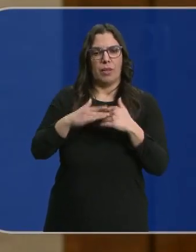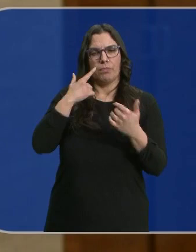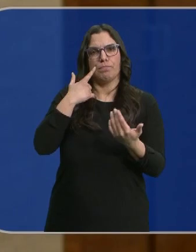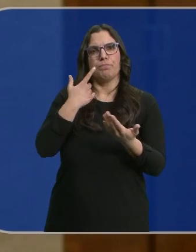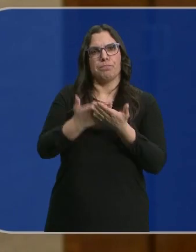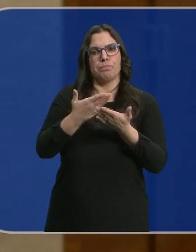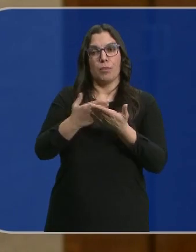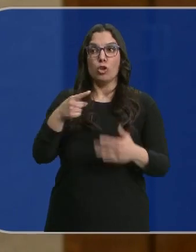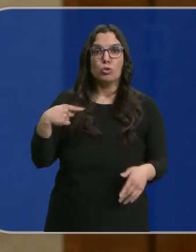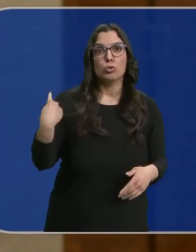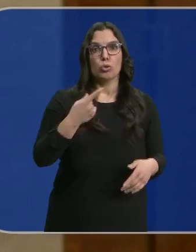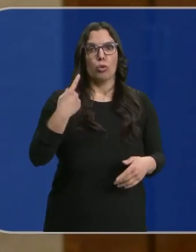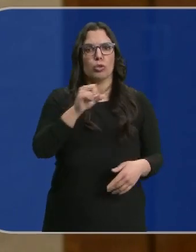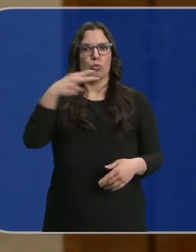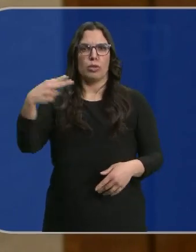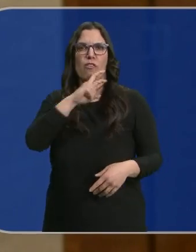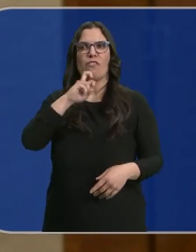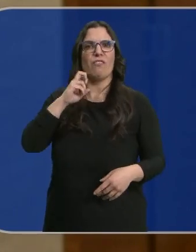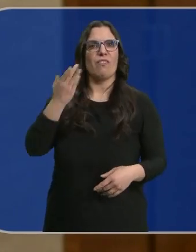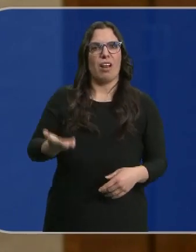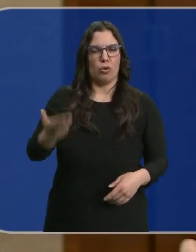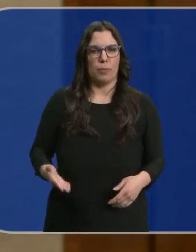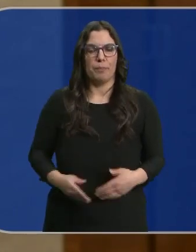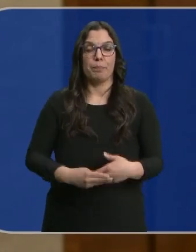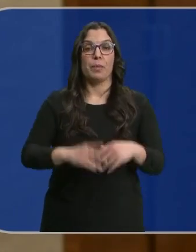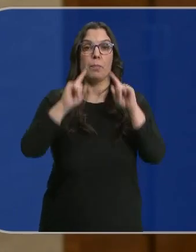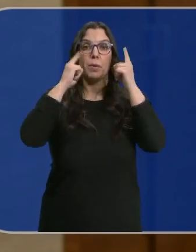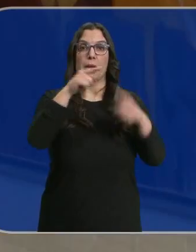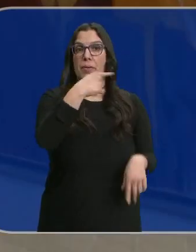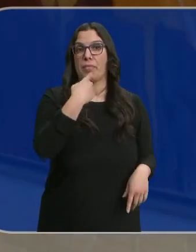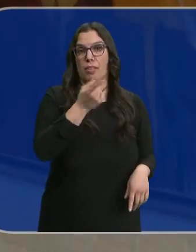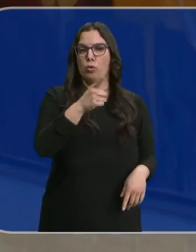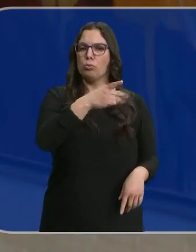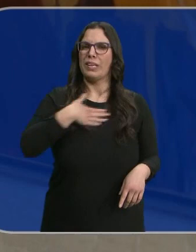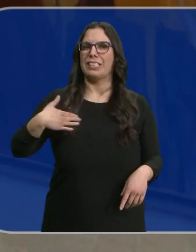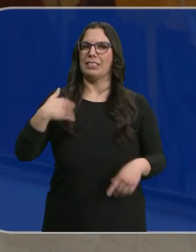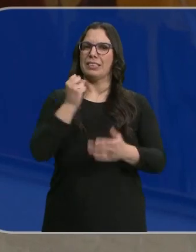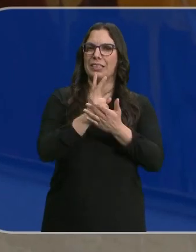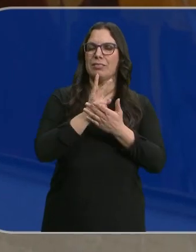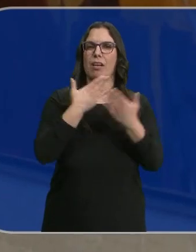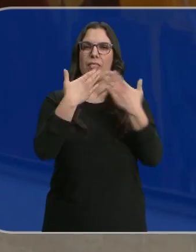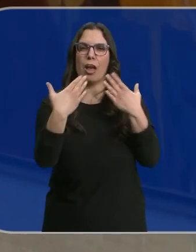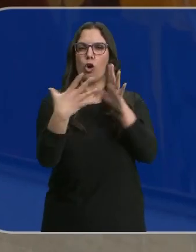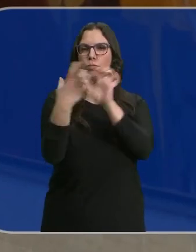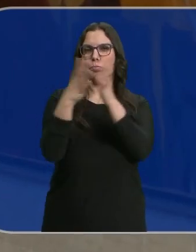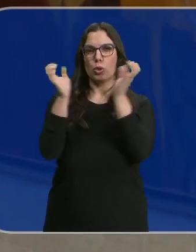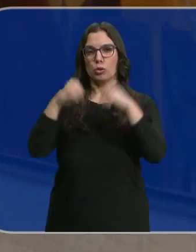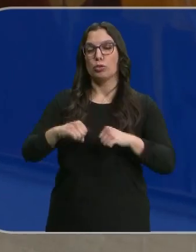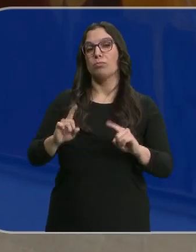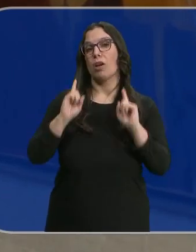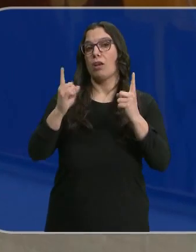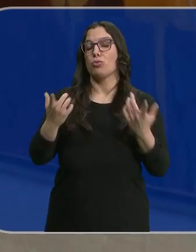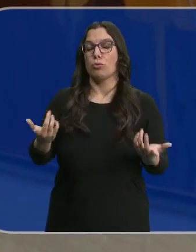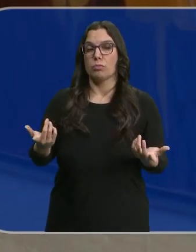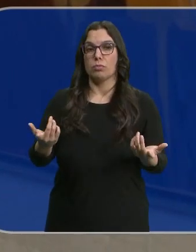por parte de todos ese resultado en las urnas. No es la primera vez que lo dice. Siempre ha apostado por el diálogo, por el consenso. Pero en este